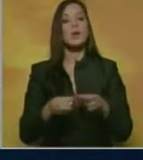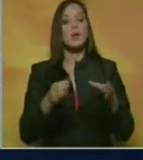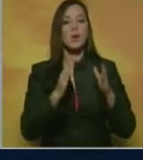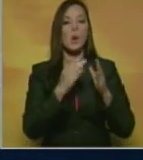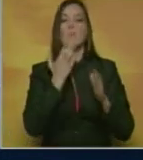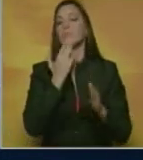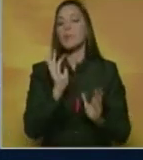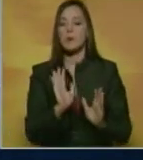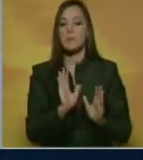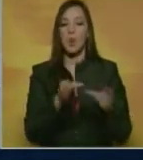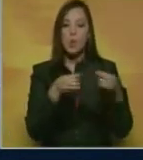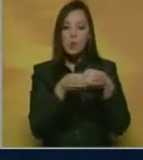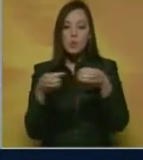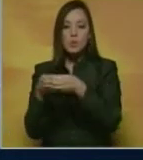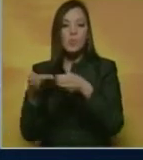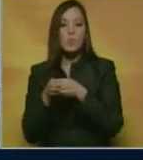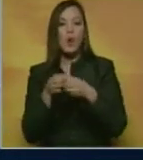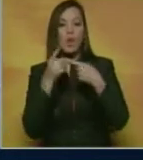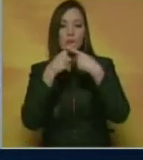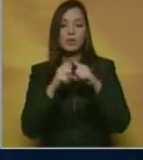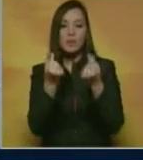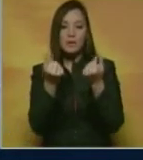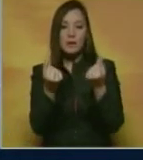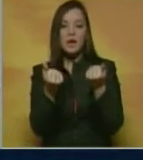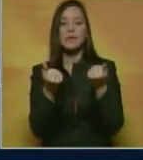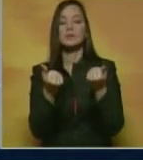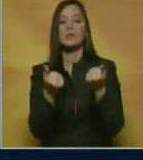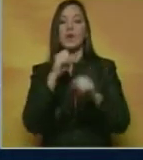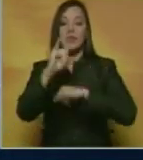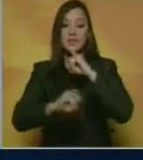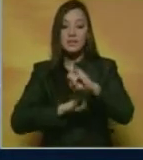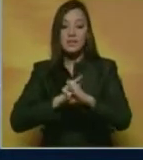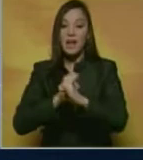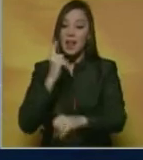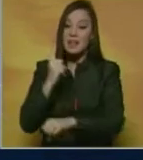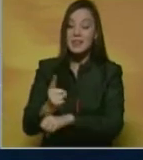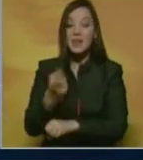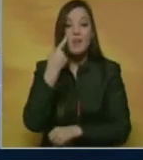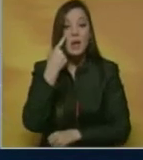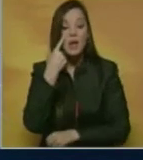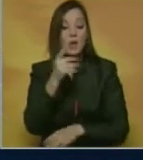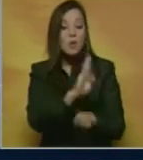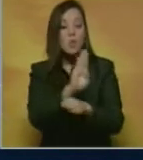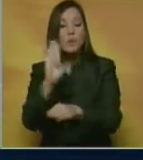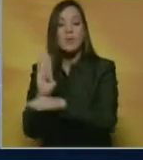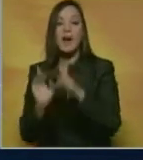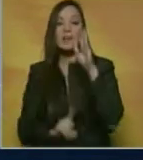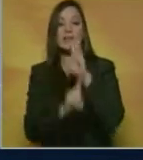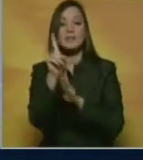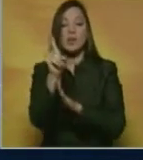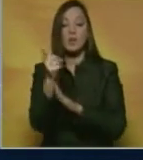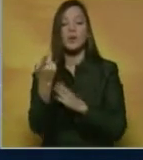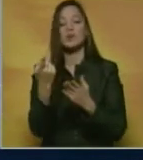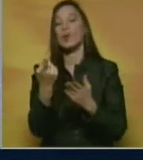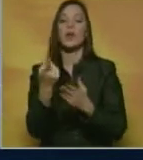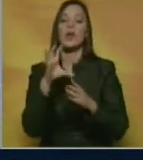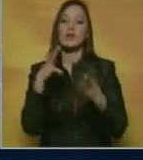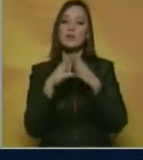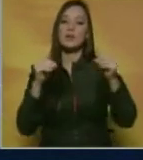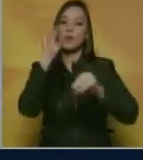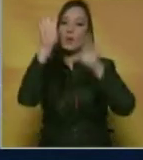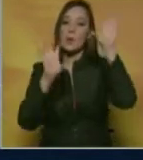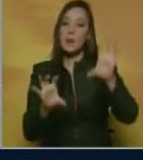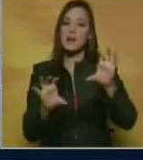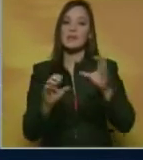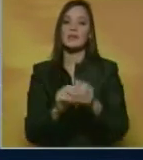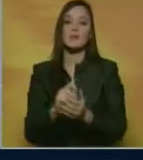internacionales han de velar por el desarrollo sostenible de los países y la no sumisión